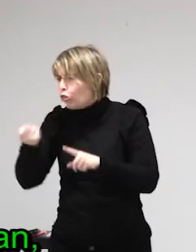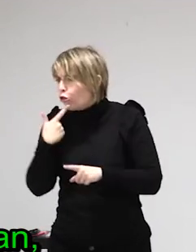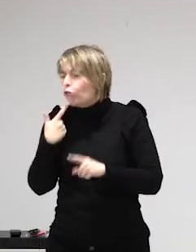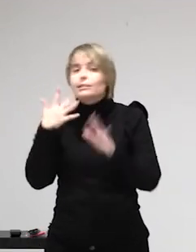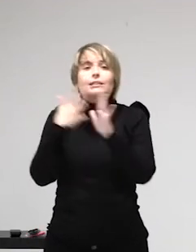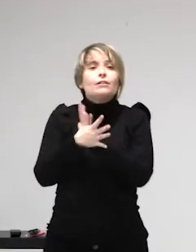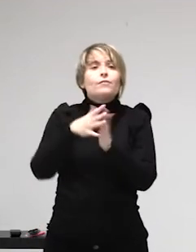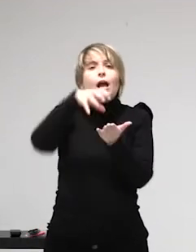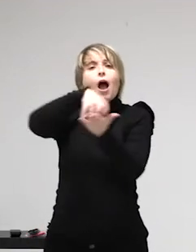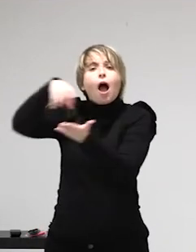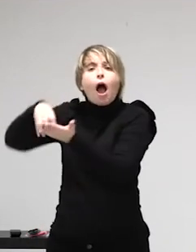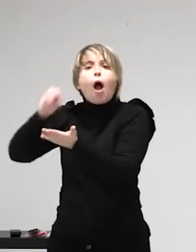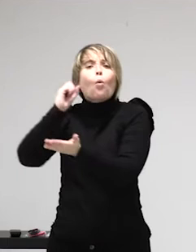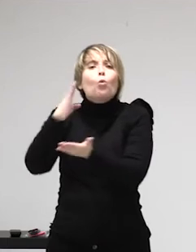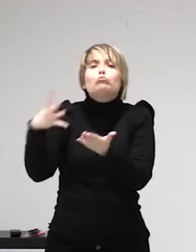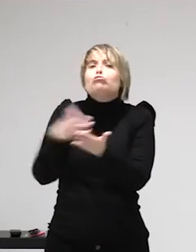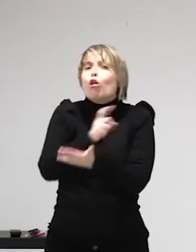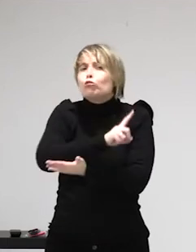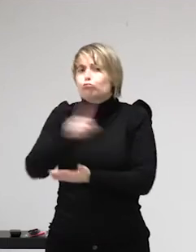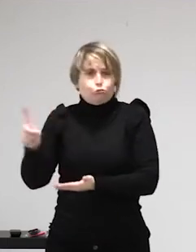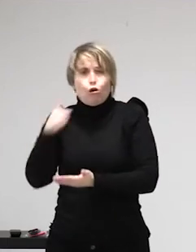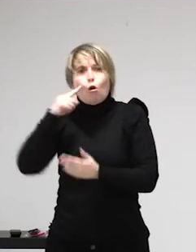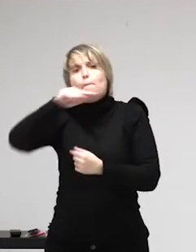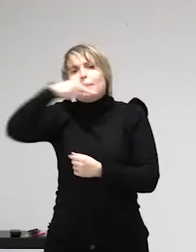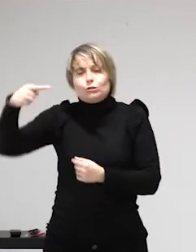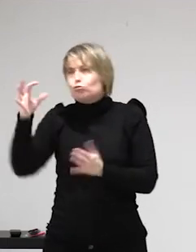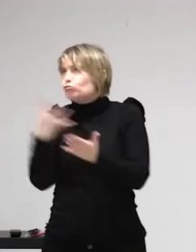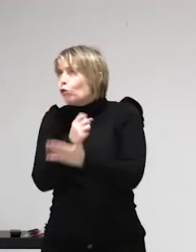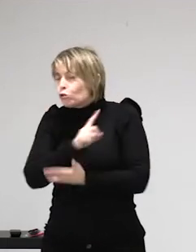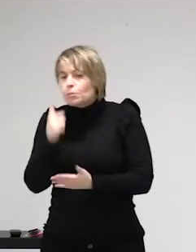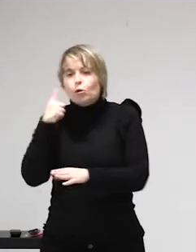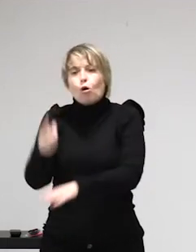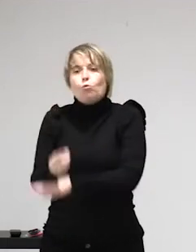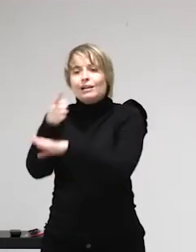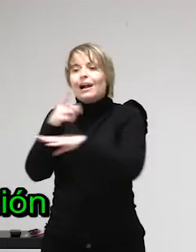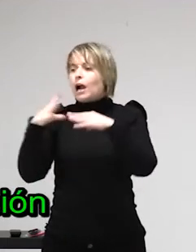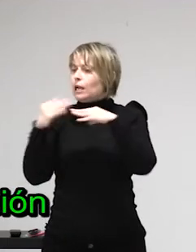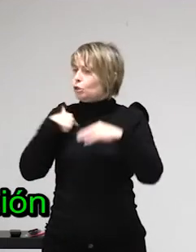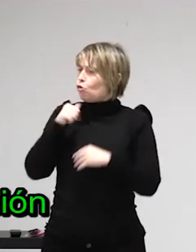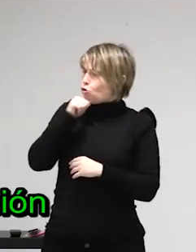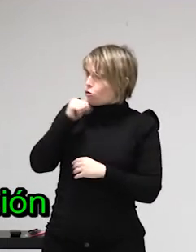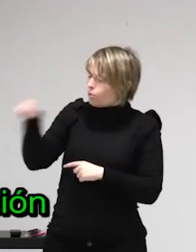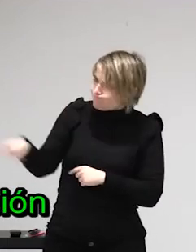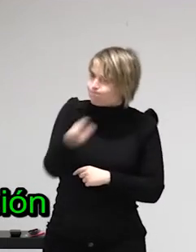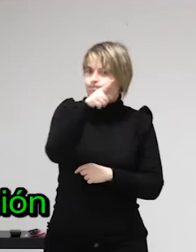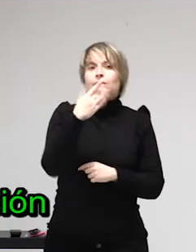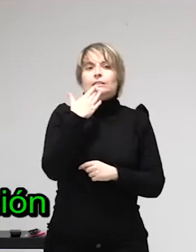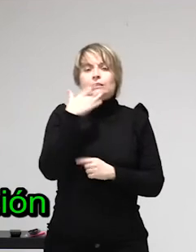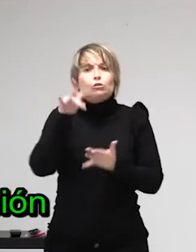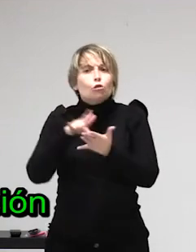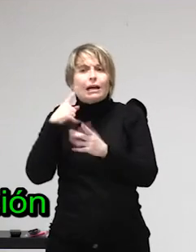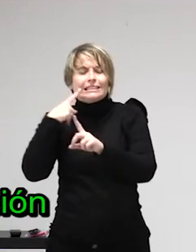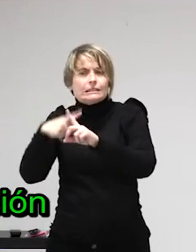respetan, que luego no todos los sindicatos son igual de comprometidos, etcétera, ¿no? Y hay muchas situaciones de